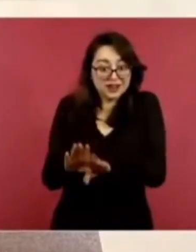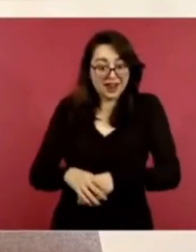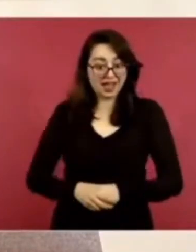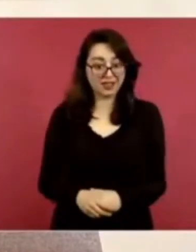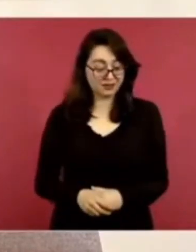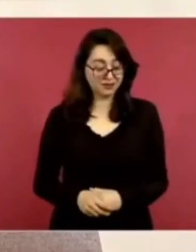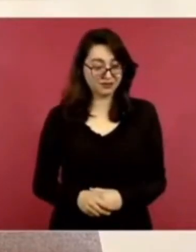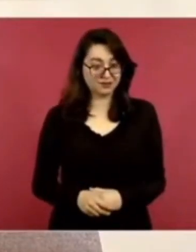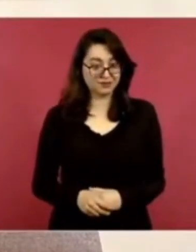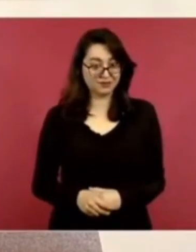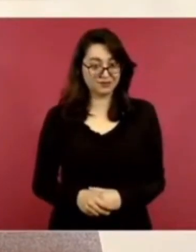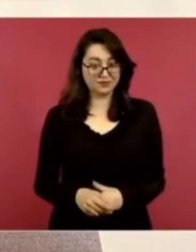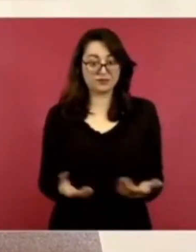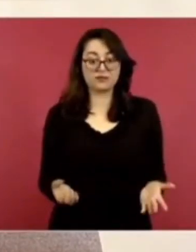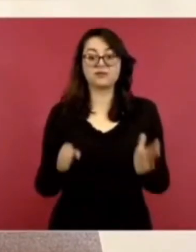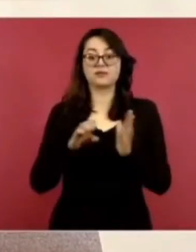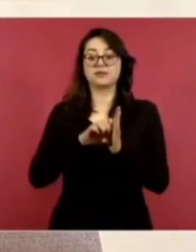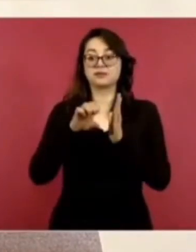militar,